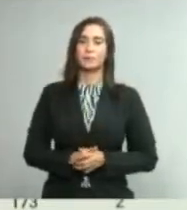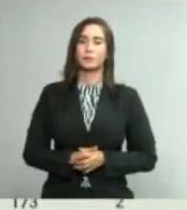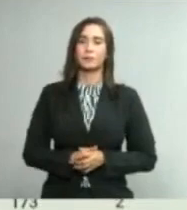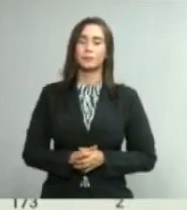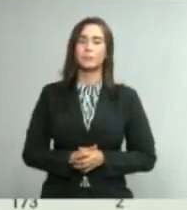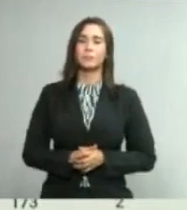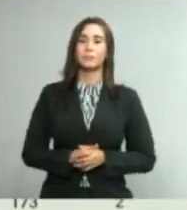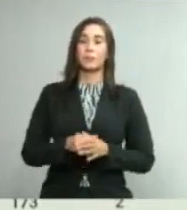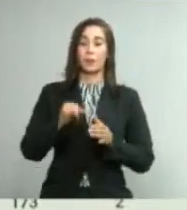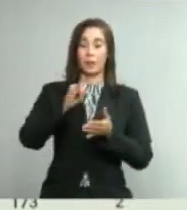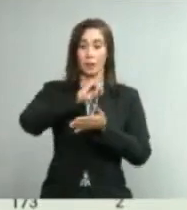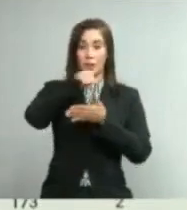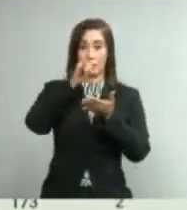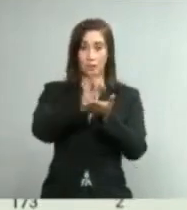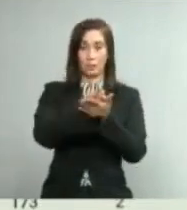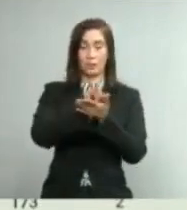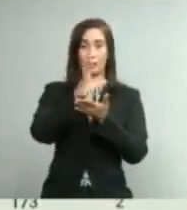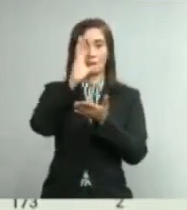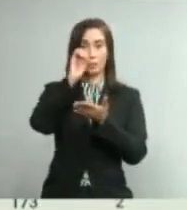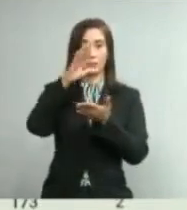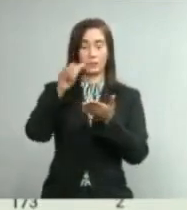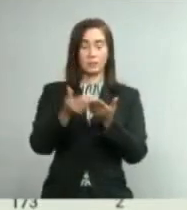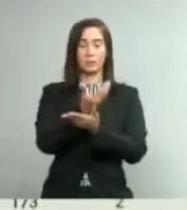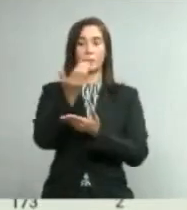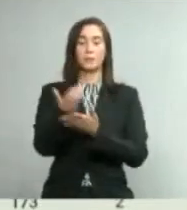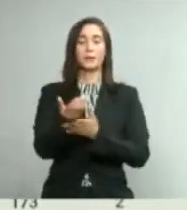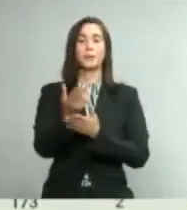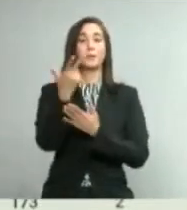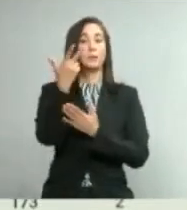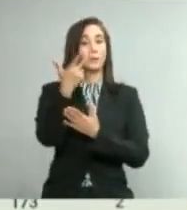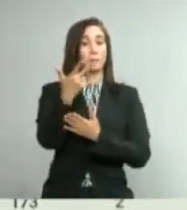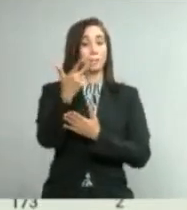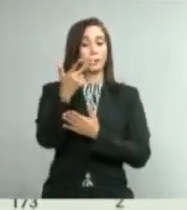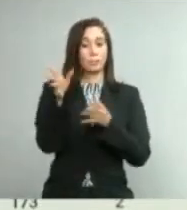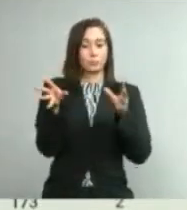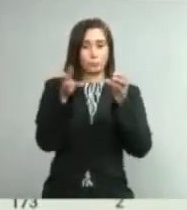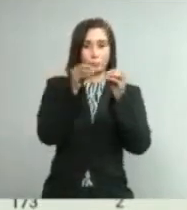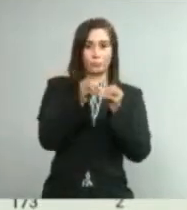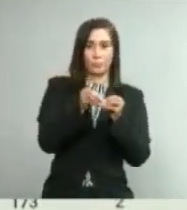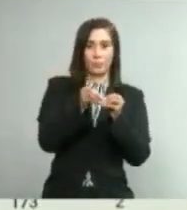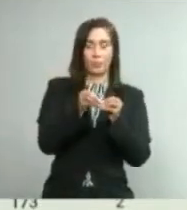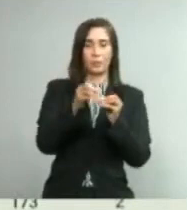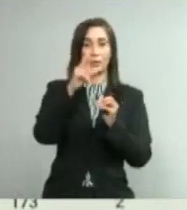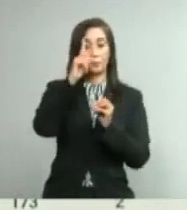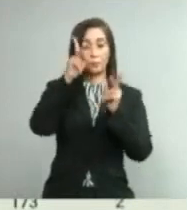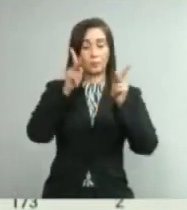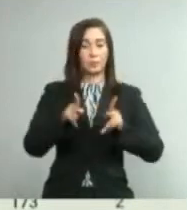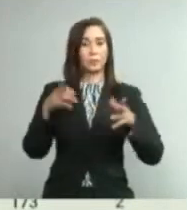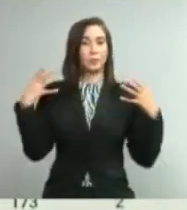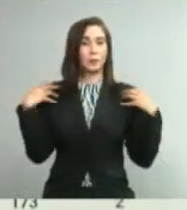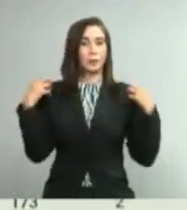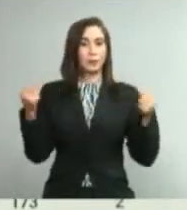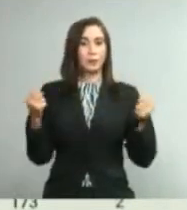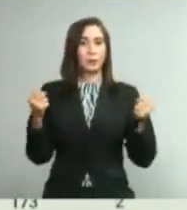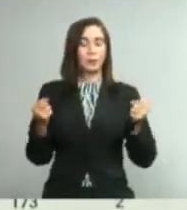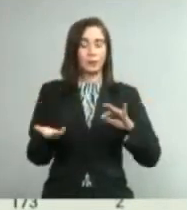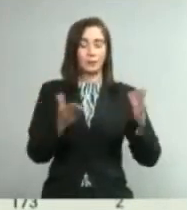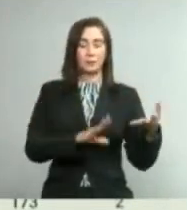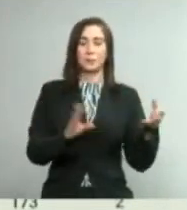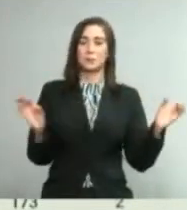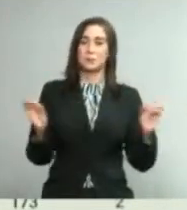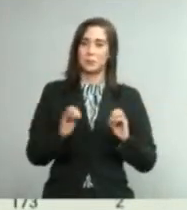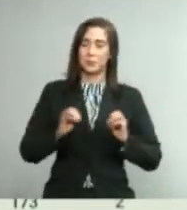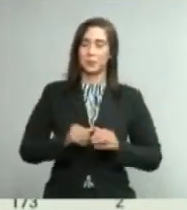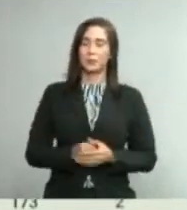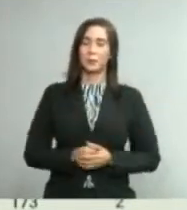Independencia, cero casos nuevos, independencia. acumulados, unos recuperados, cero